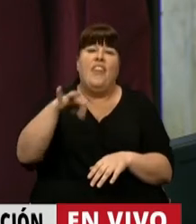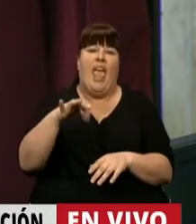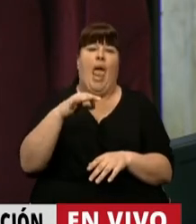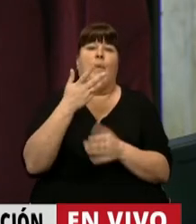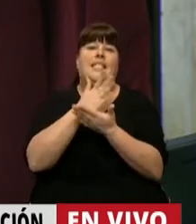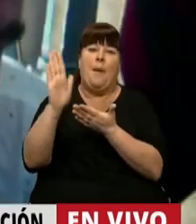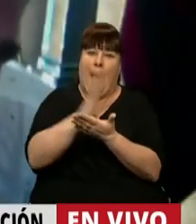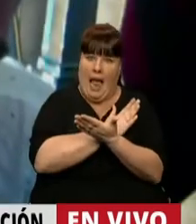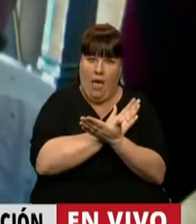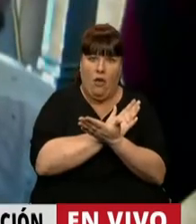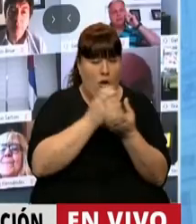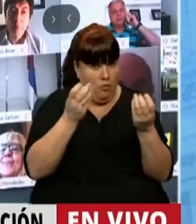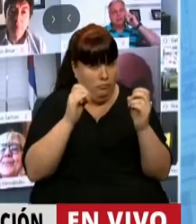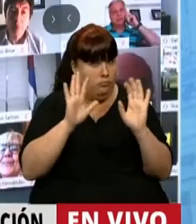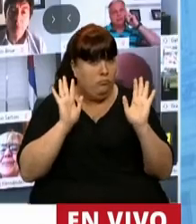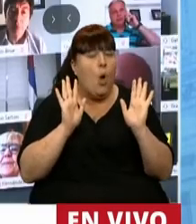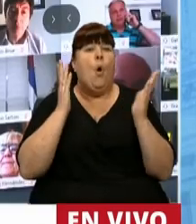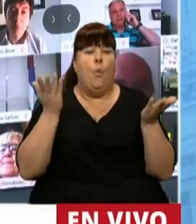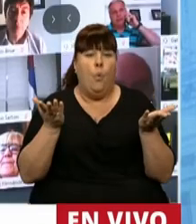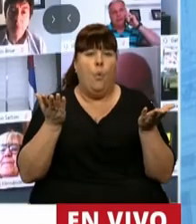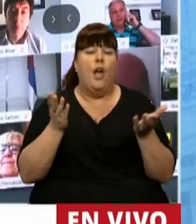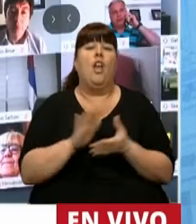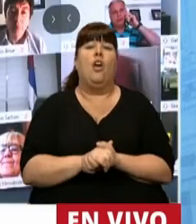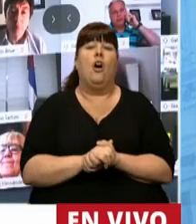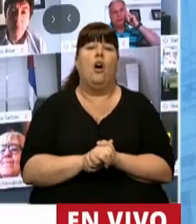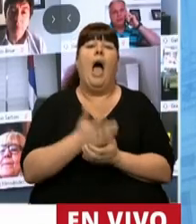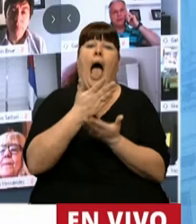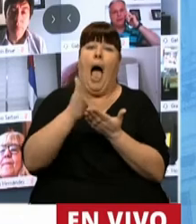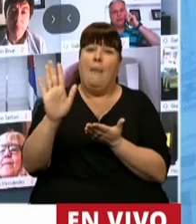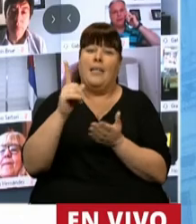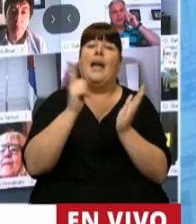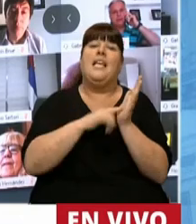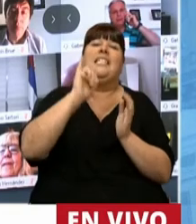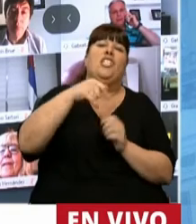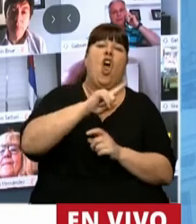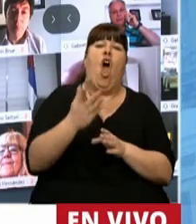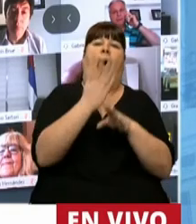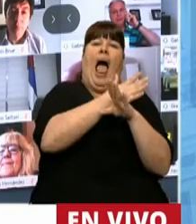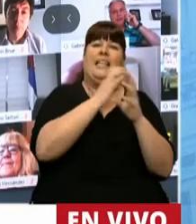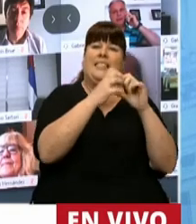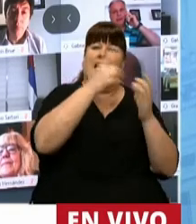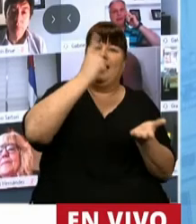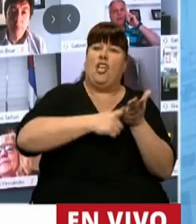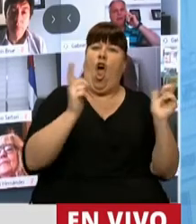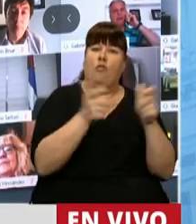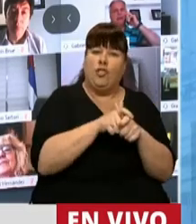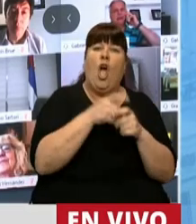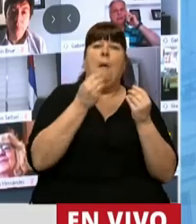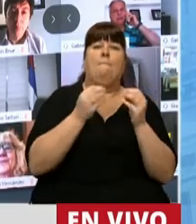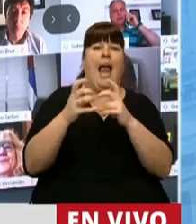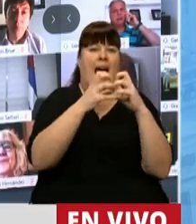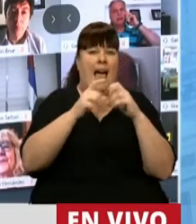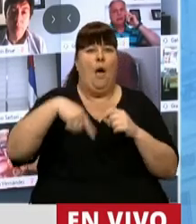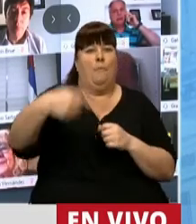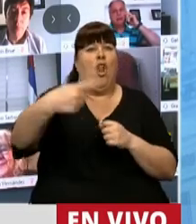tratados por separados. Lo dejemos entonces con el apartamento con o sin dictamen de comisión para ser